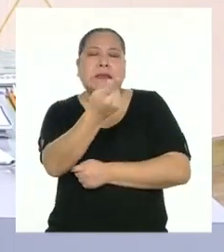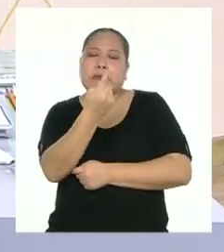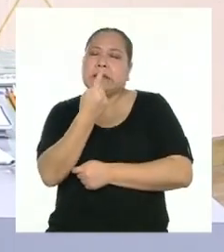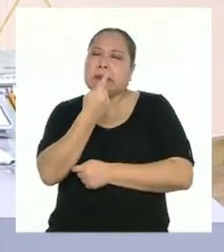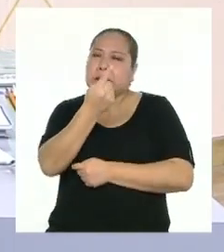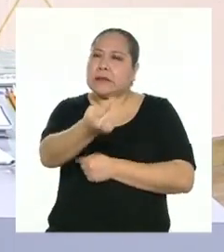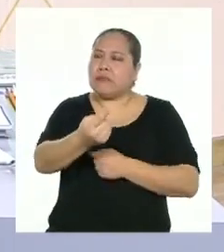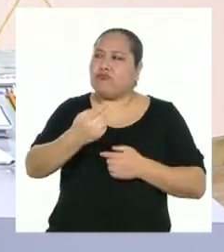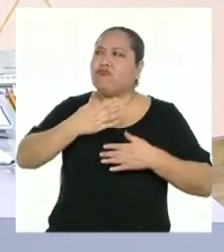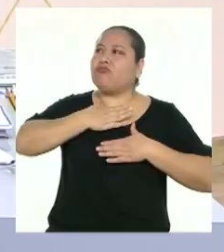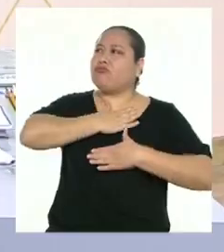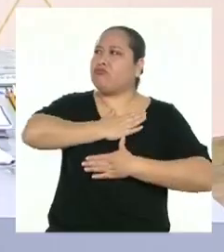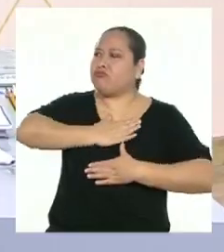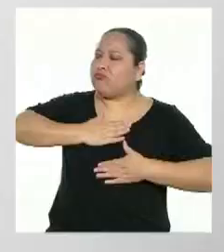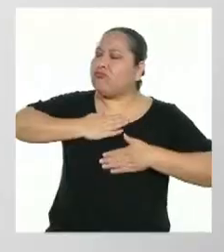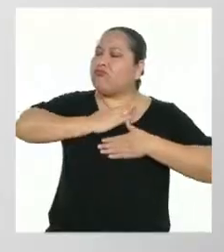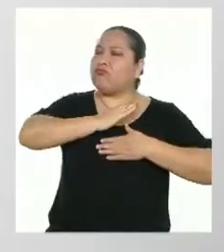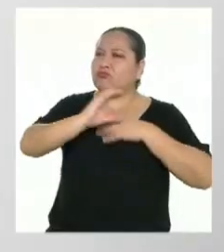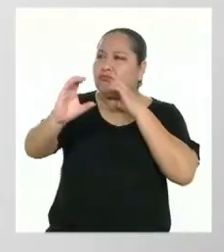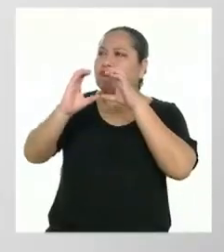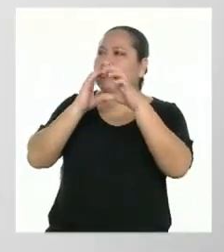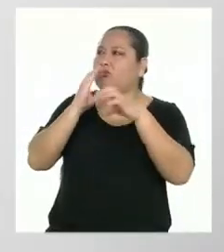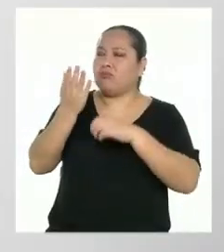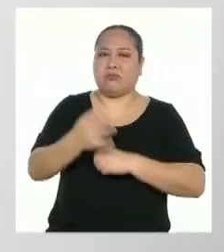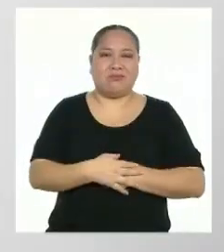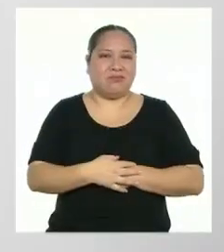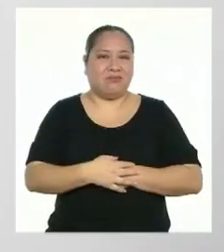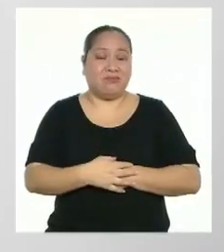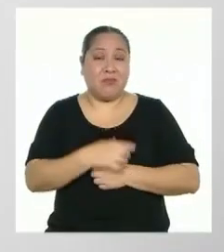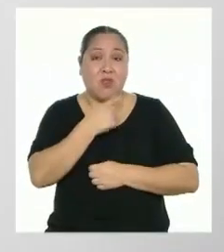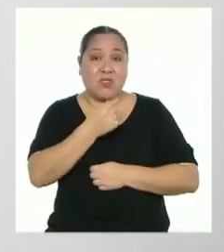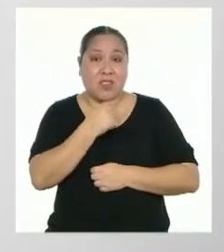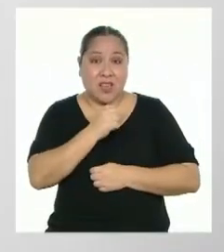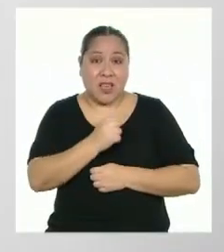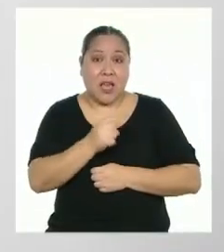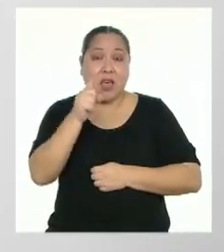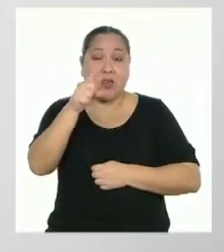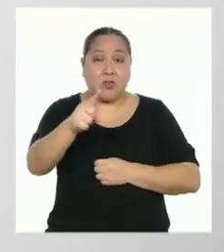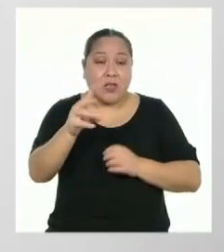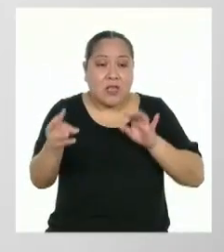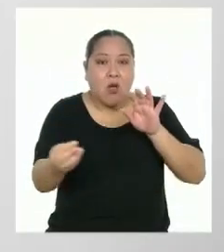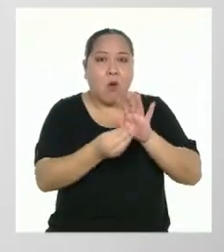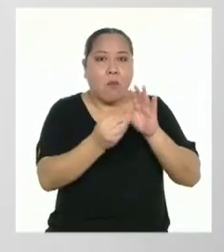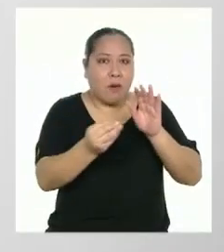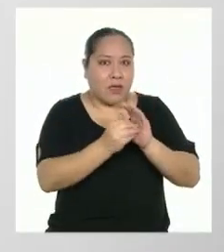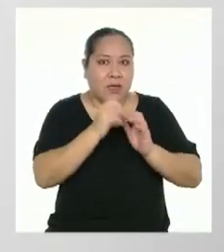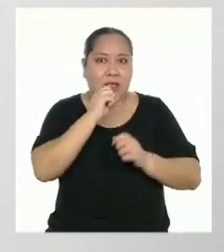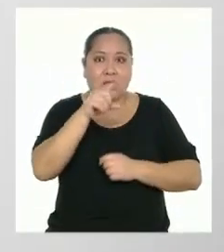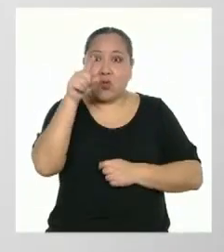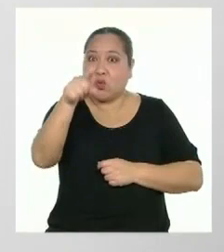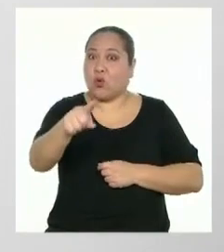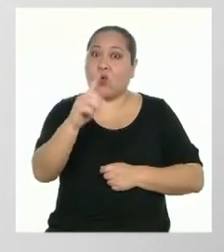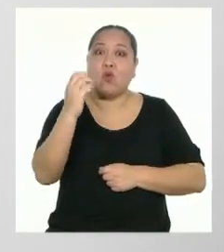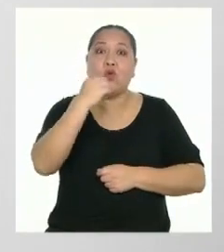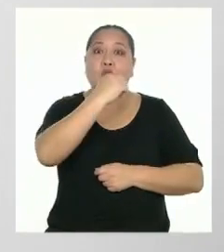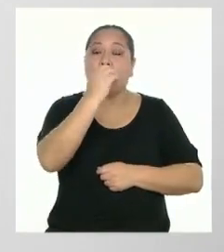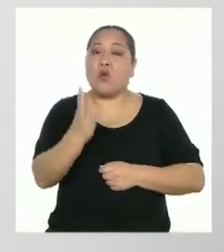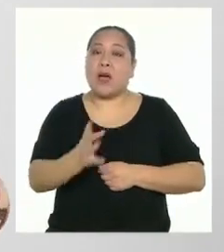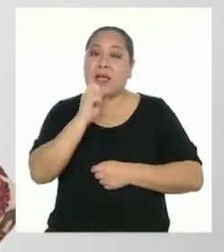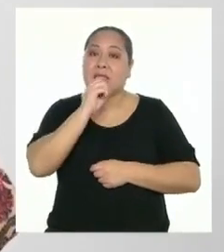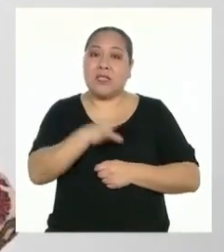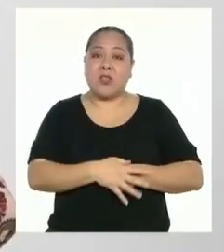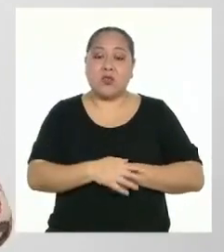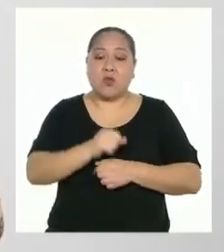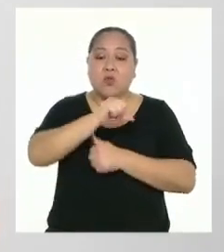hay armonía y comunicación. Me gustaría resaltar que en ningún momento has dicho que sea un